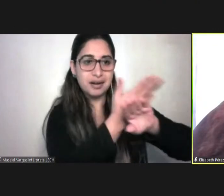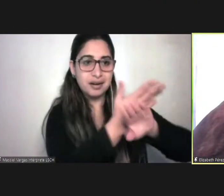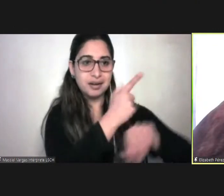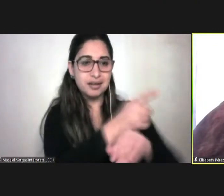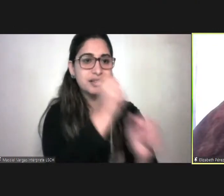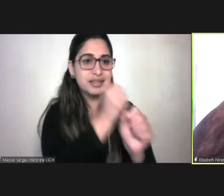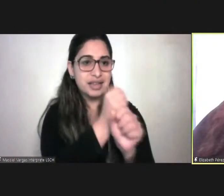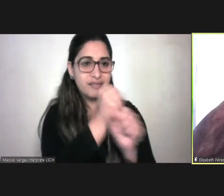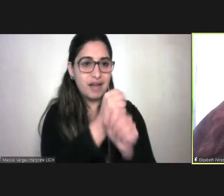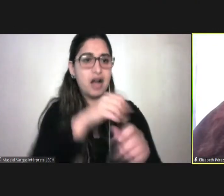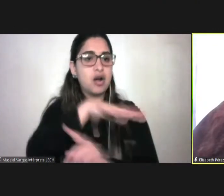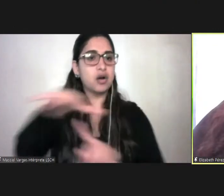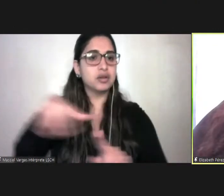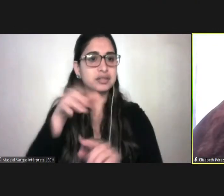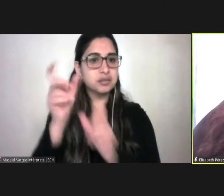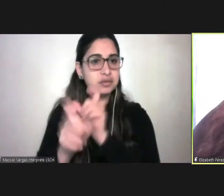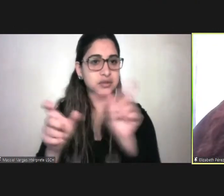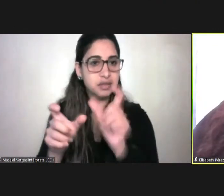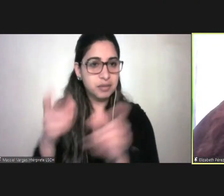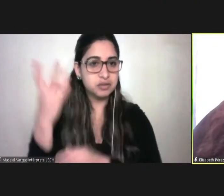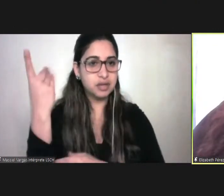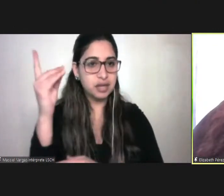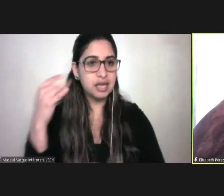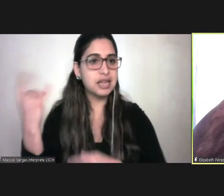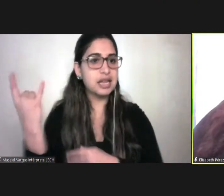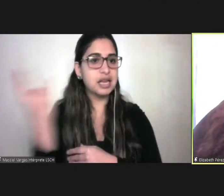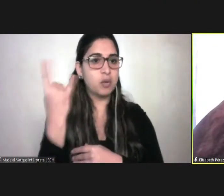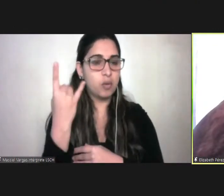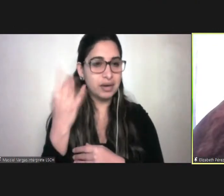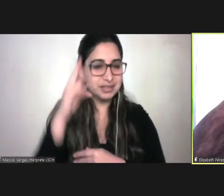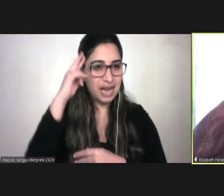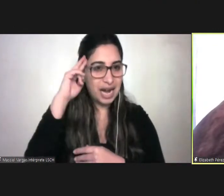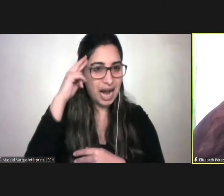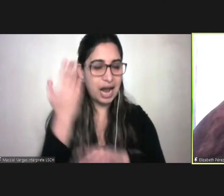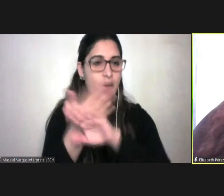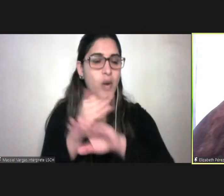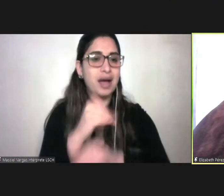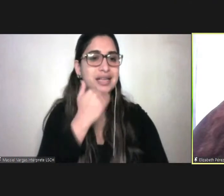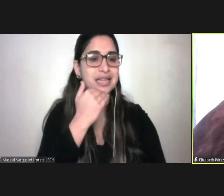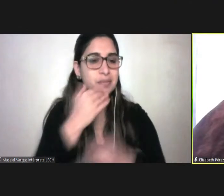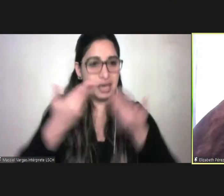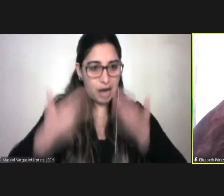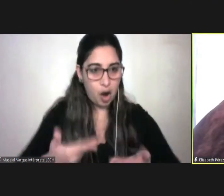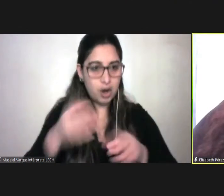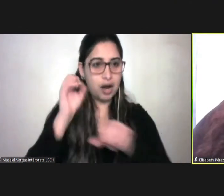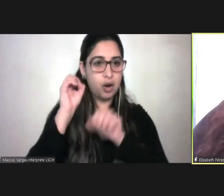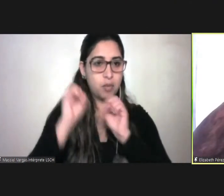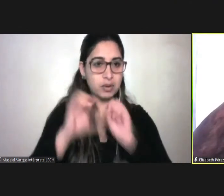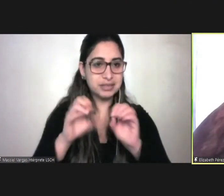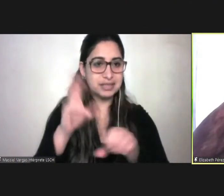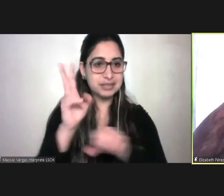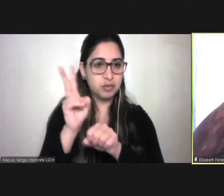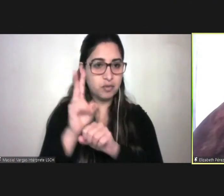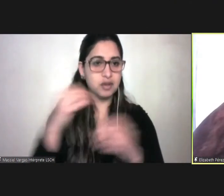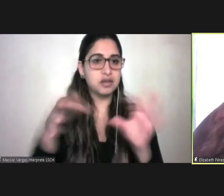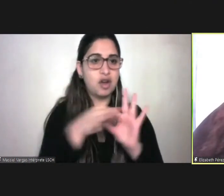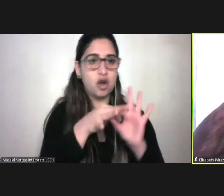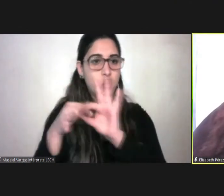personas en situación de discapacidad de la UMIL Rancagua y actualmente como docente adjunta de la Universidad de Higgins.